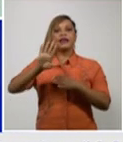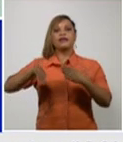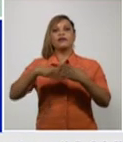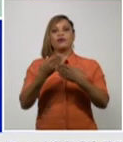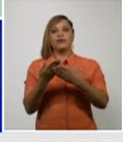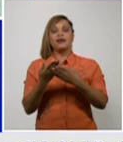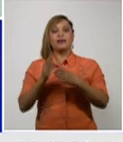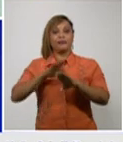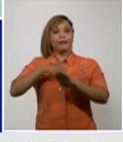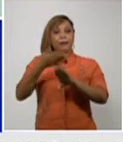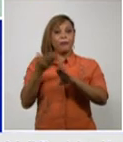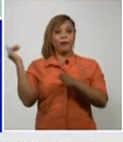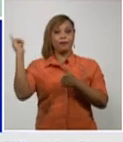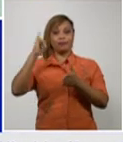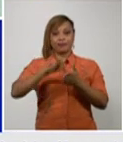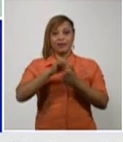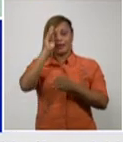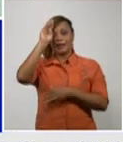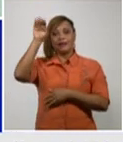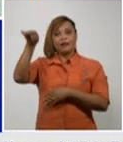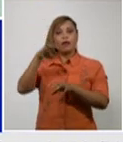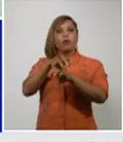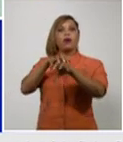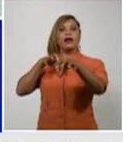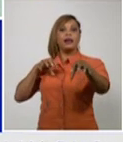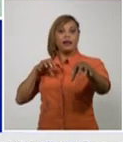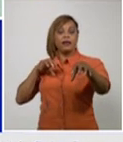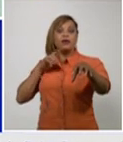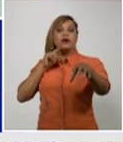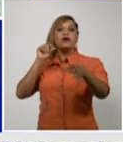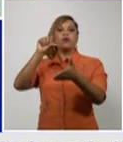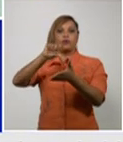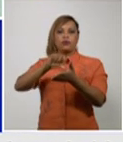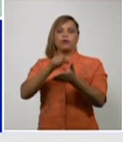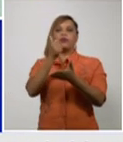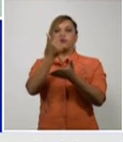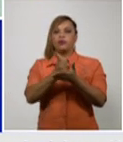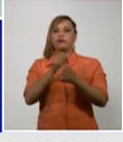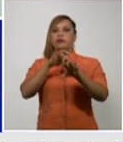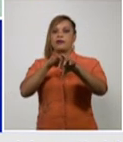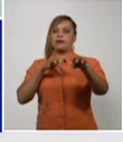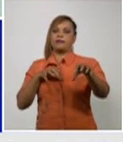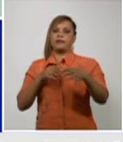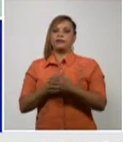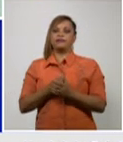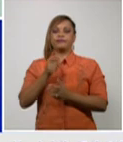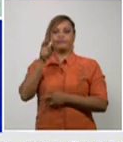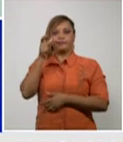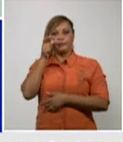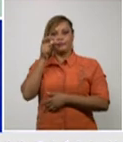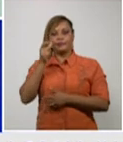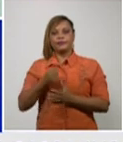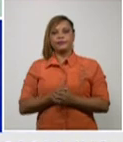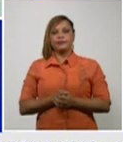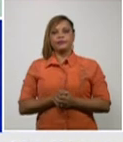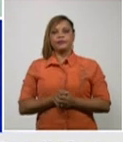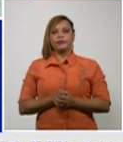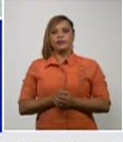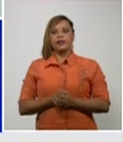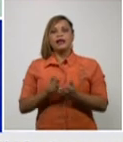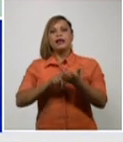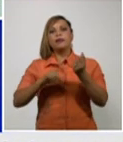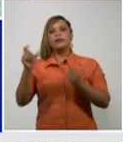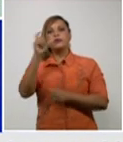estar ingresado o aislado en un centro de aislamiento de vigilancia en Camagüey el